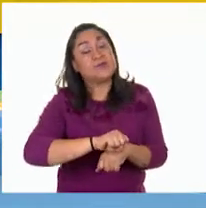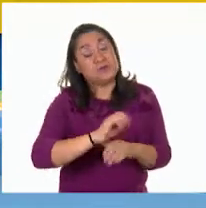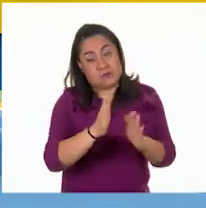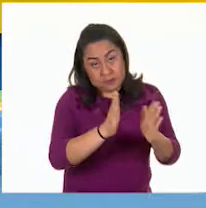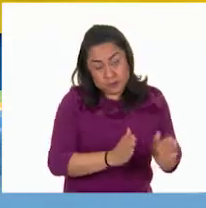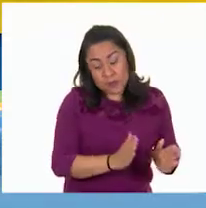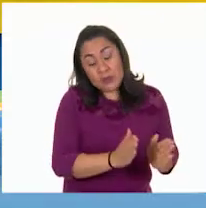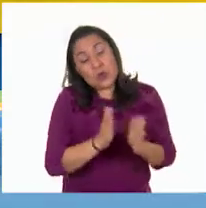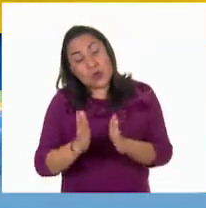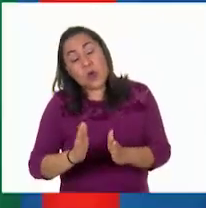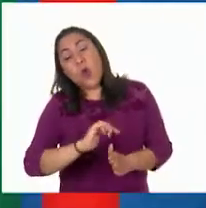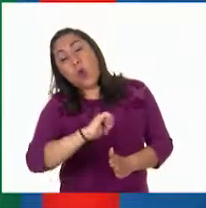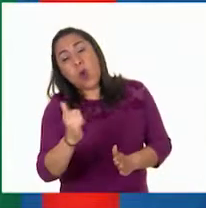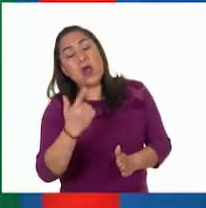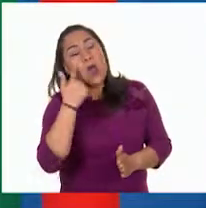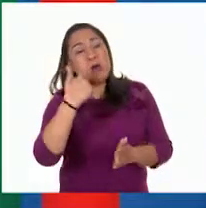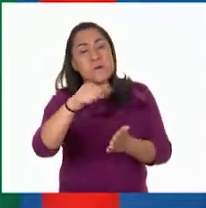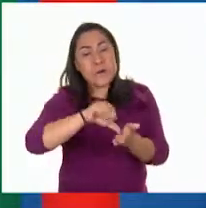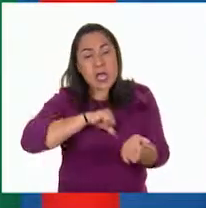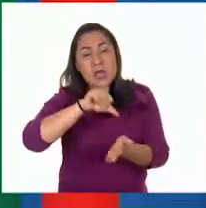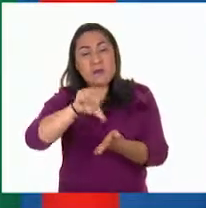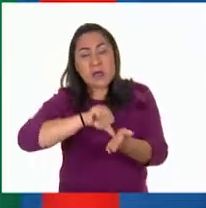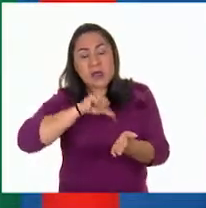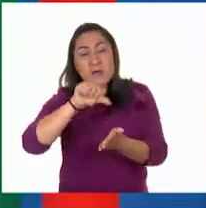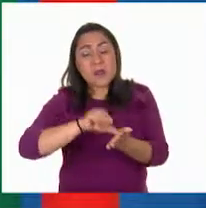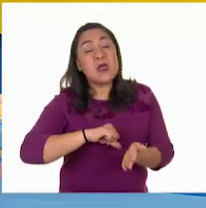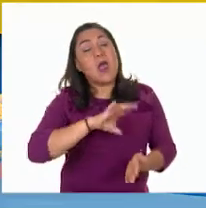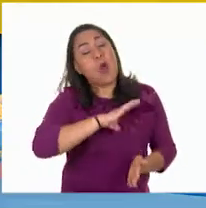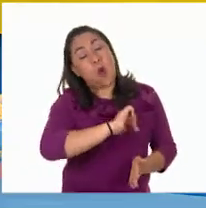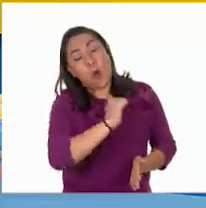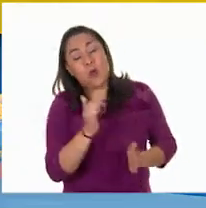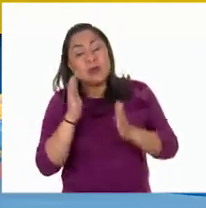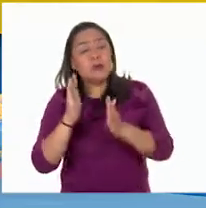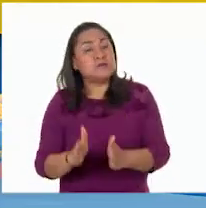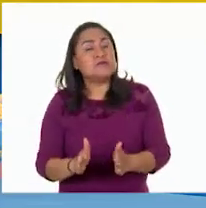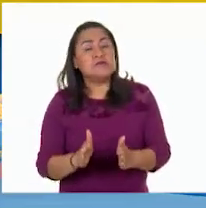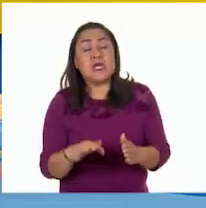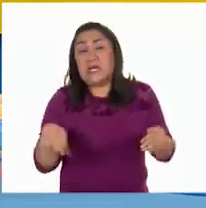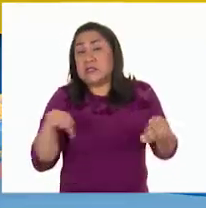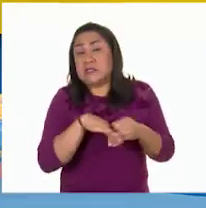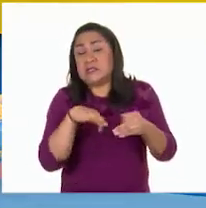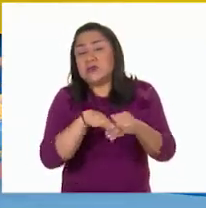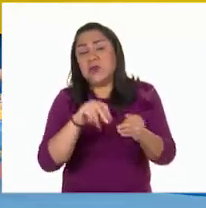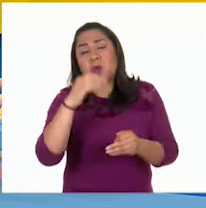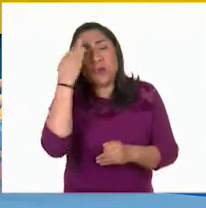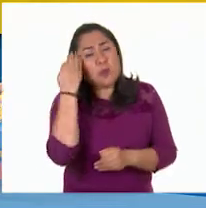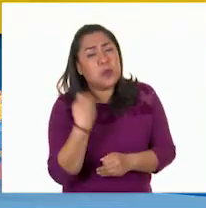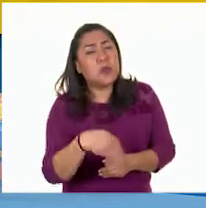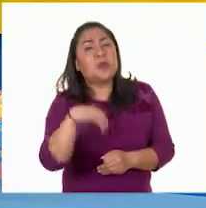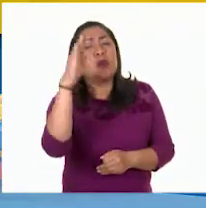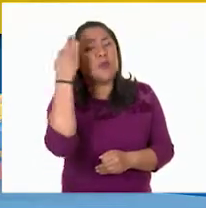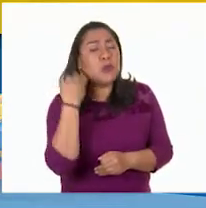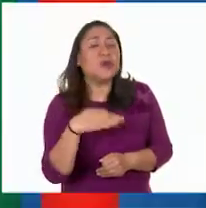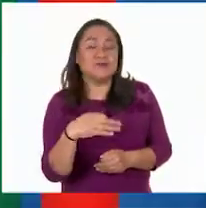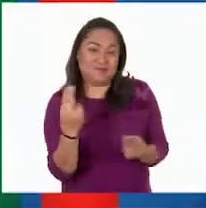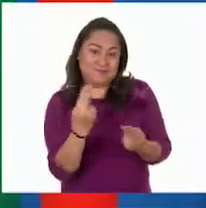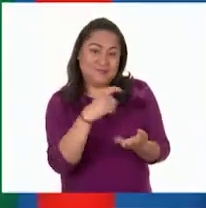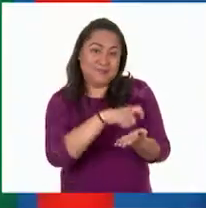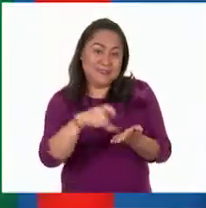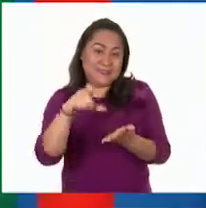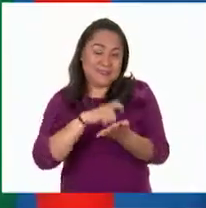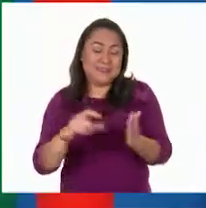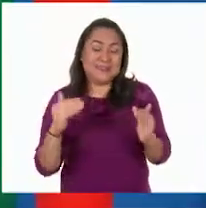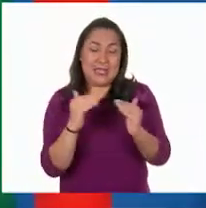para las que compramos cada mes y una más de cosas que no compramos habitualmente, pero que ya hacen falta en casa. Ok.